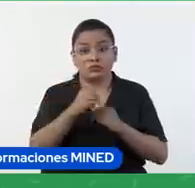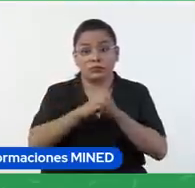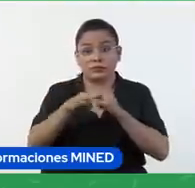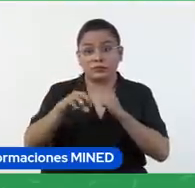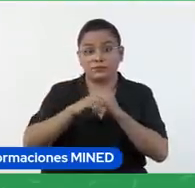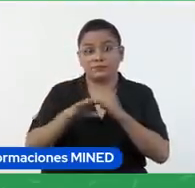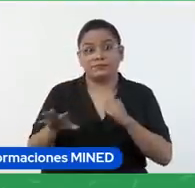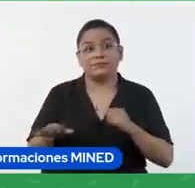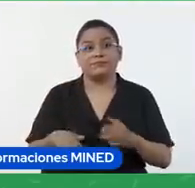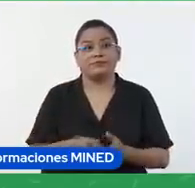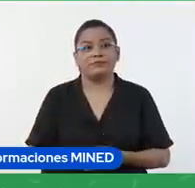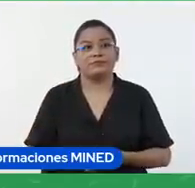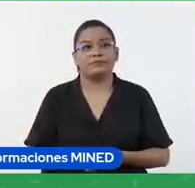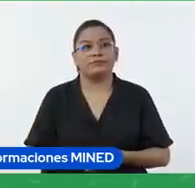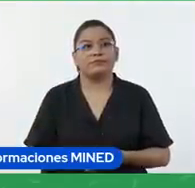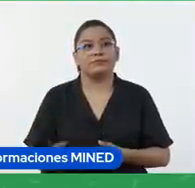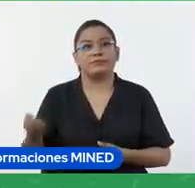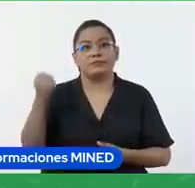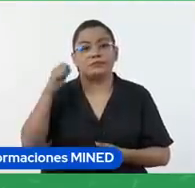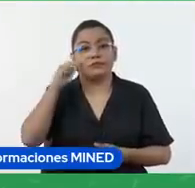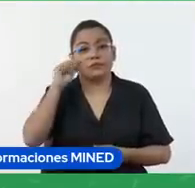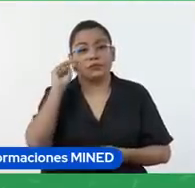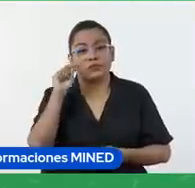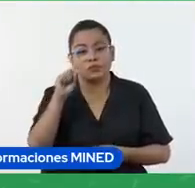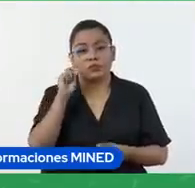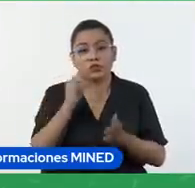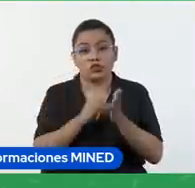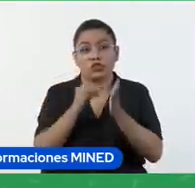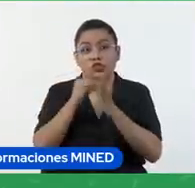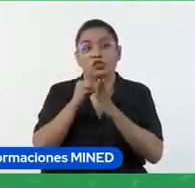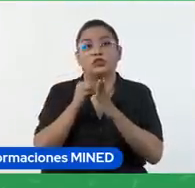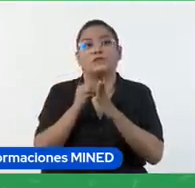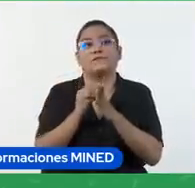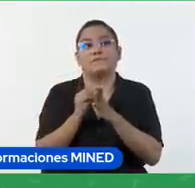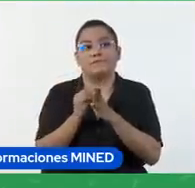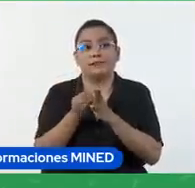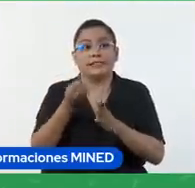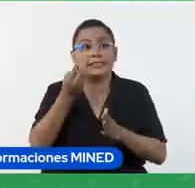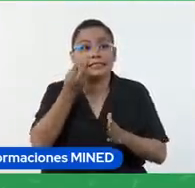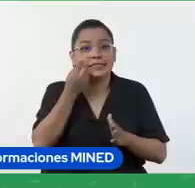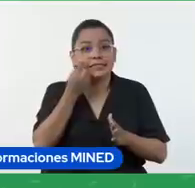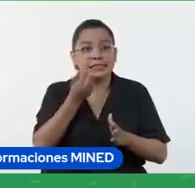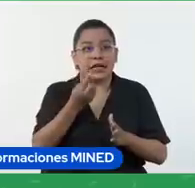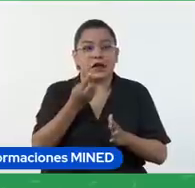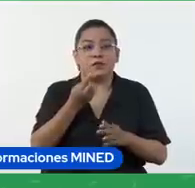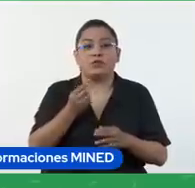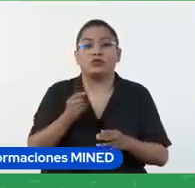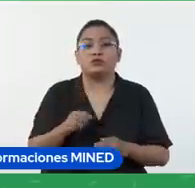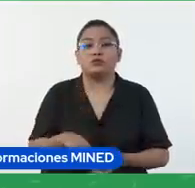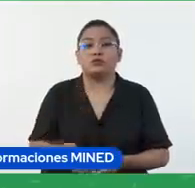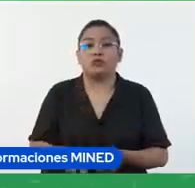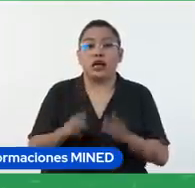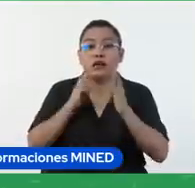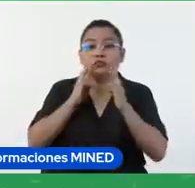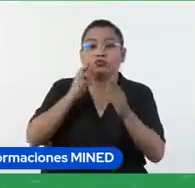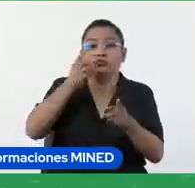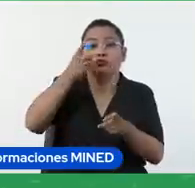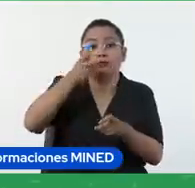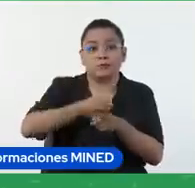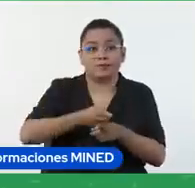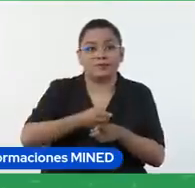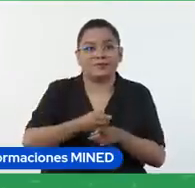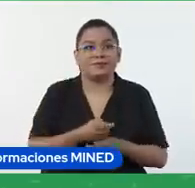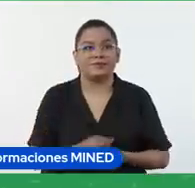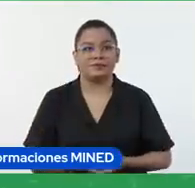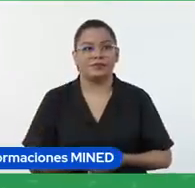y acá lo importante es que veamos el puntaje y que veamos cuál es la respuesta correcta para